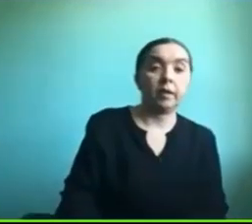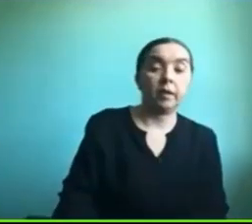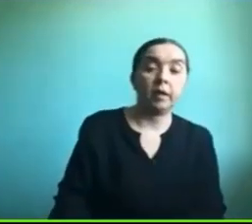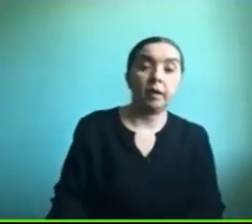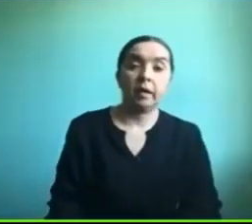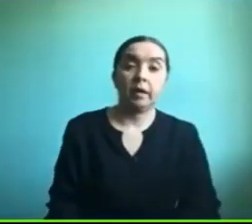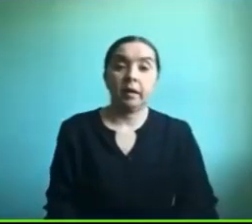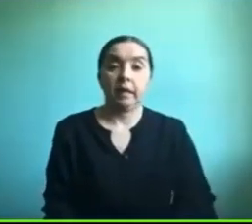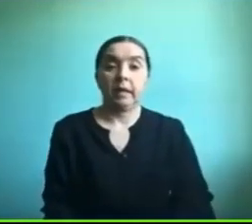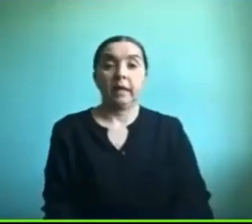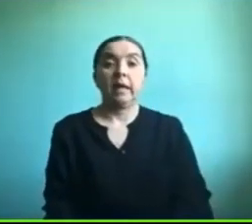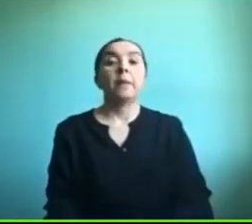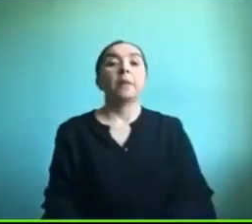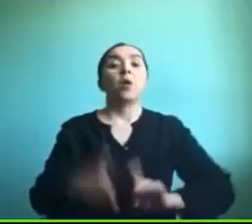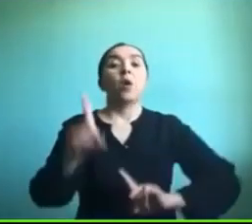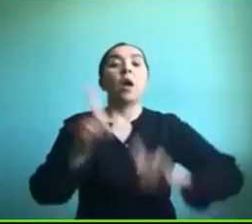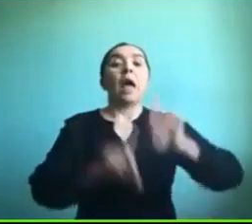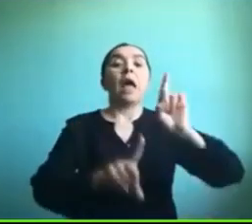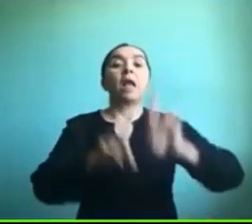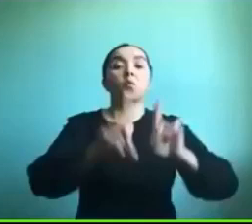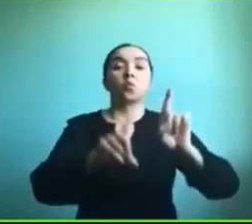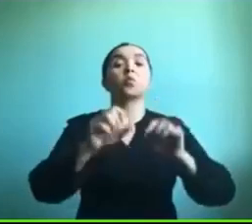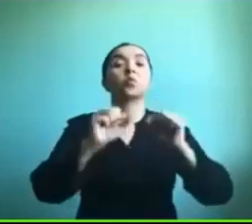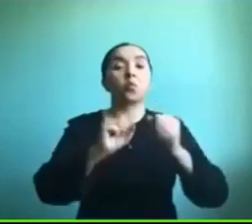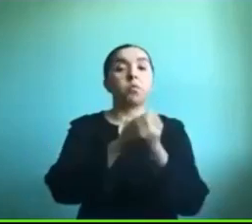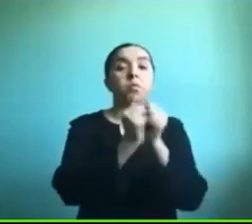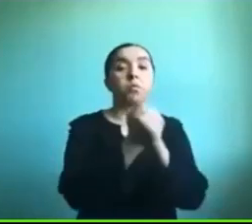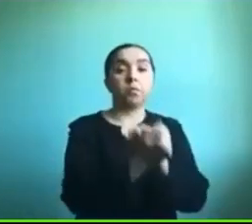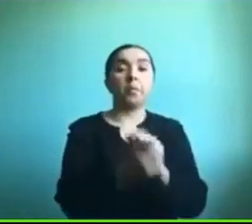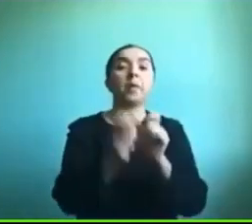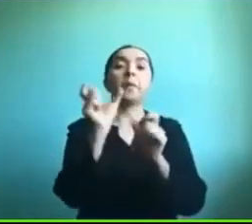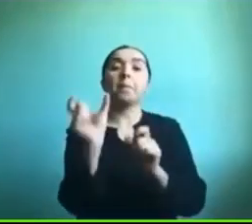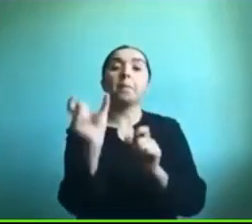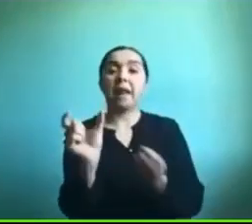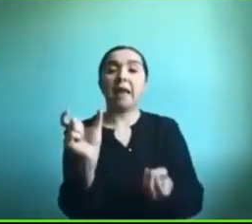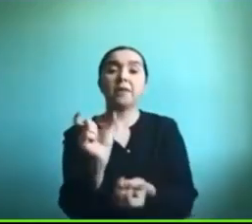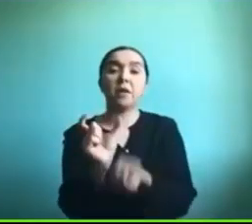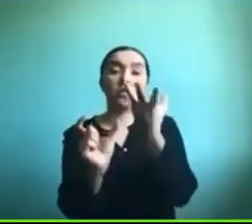modificar se pueden agregar palabras nuevas videos imágenes